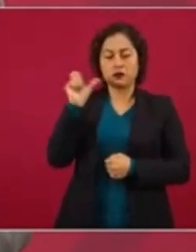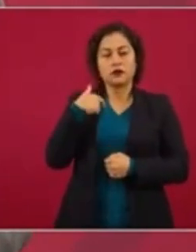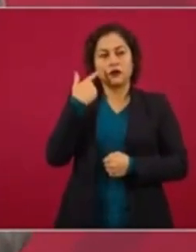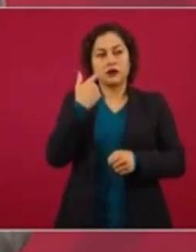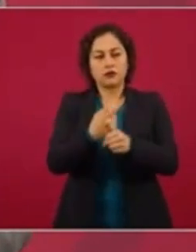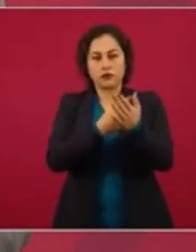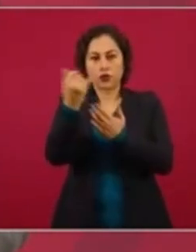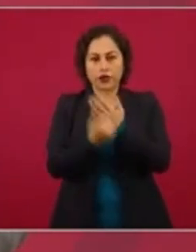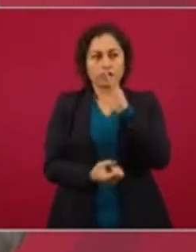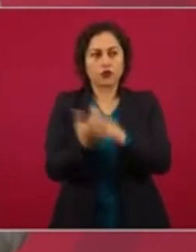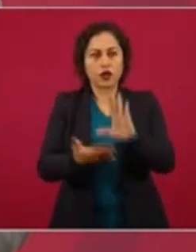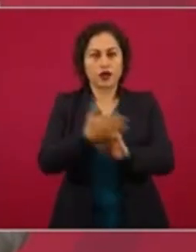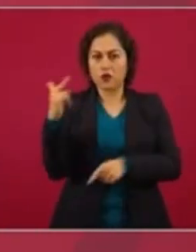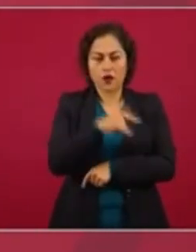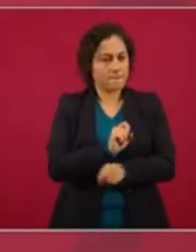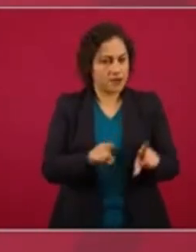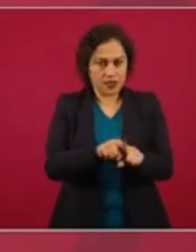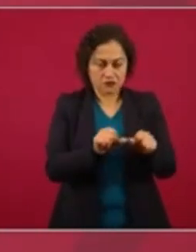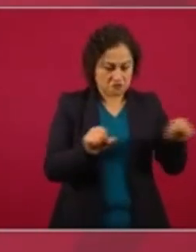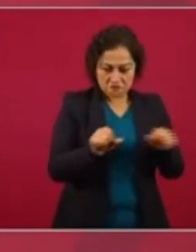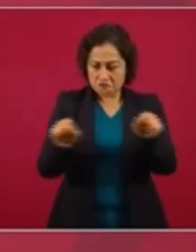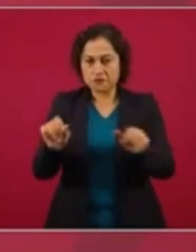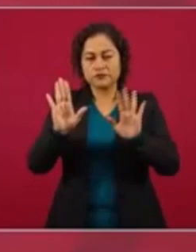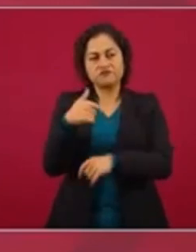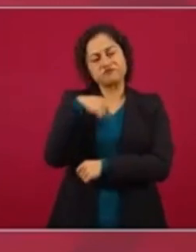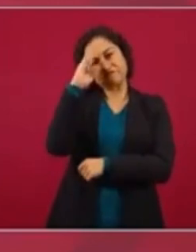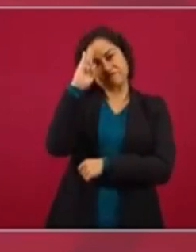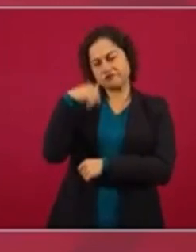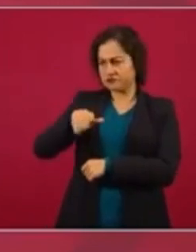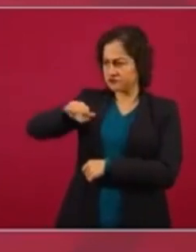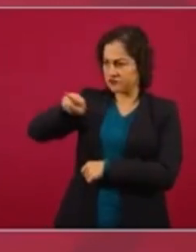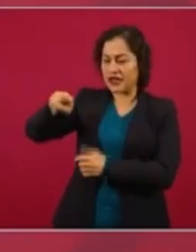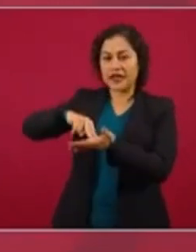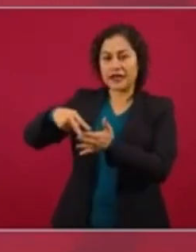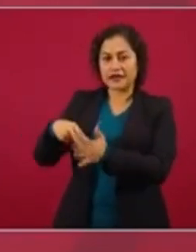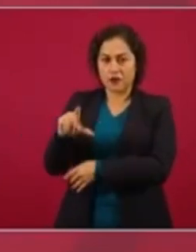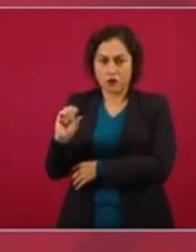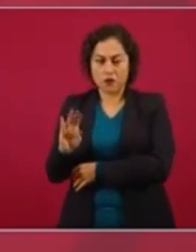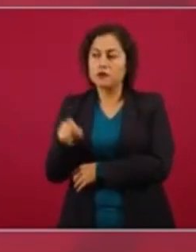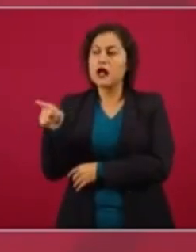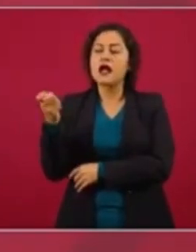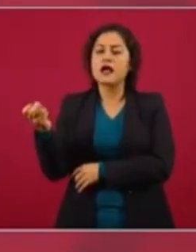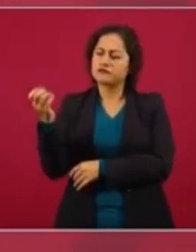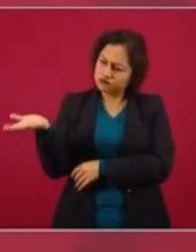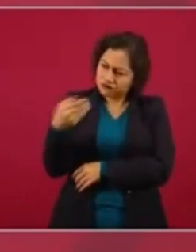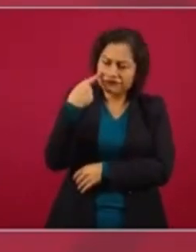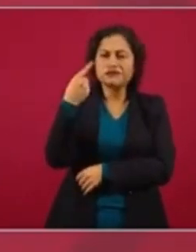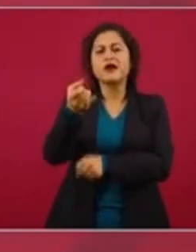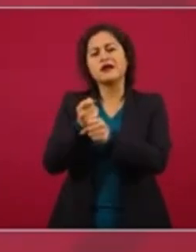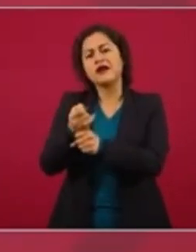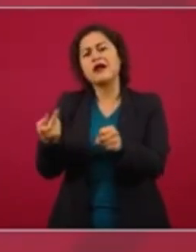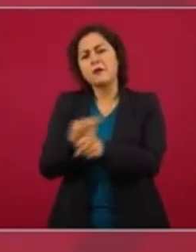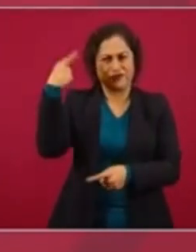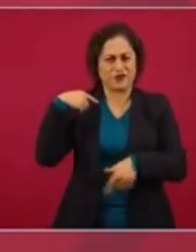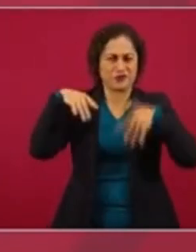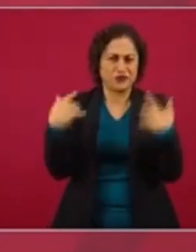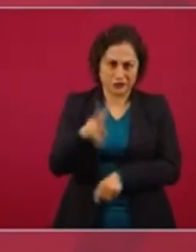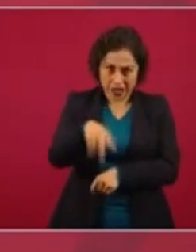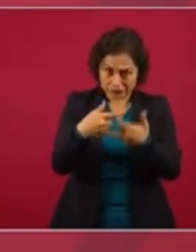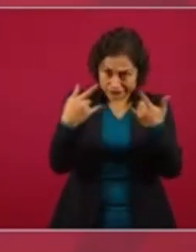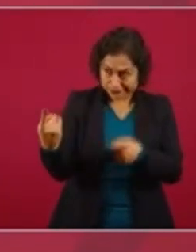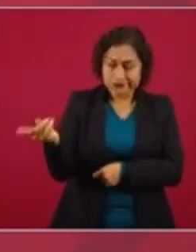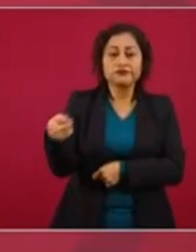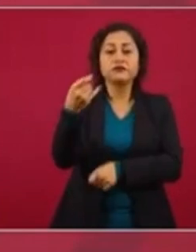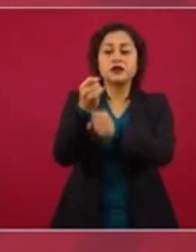nuevo aeropuerto, pensé en Santa Lucía. Entonces le pedí al ingeniero Romo de que explorara cómo estaba Santa Lucía. Y fue.